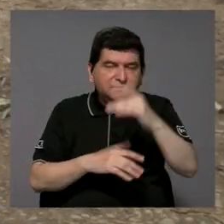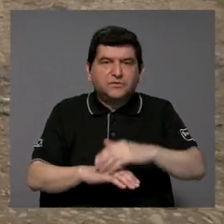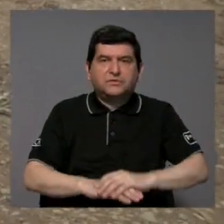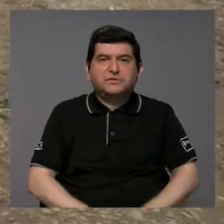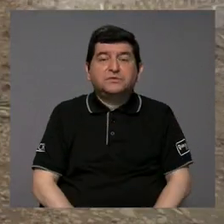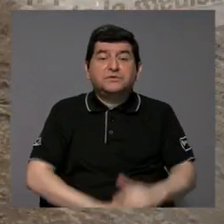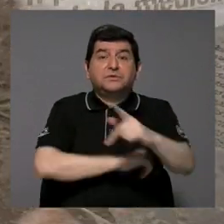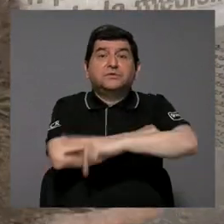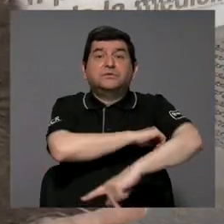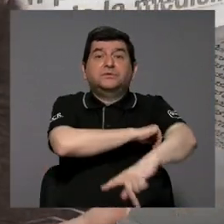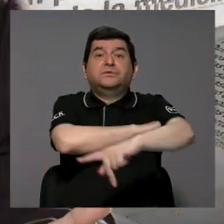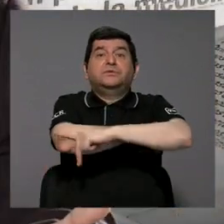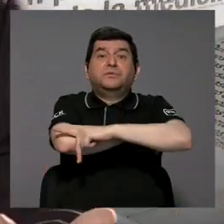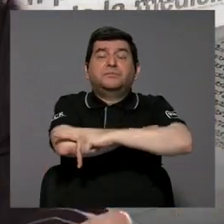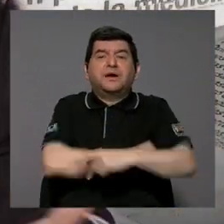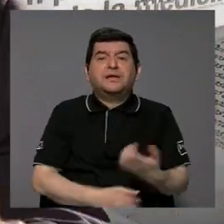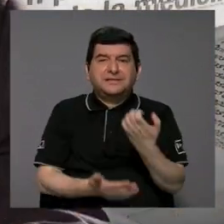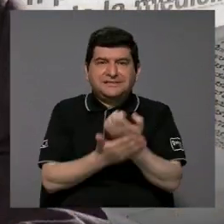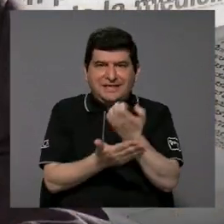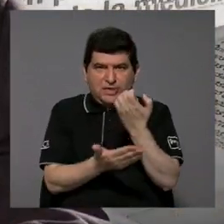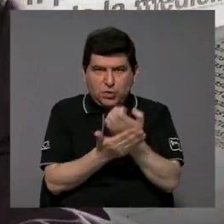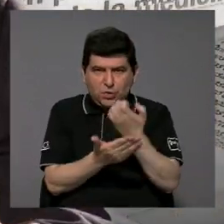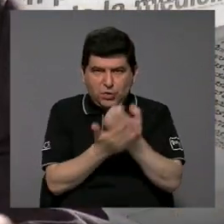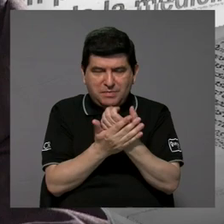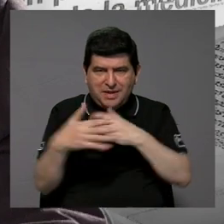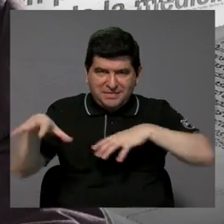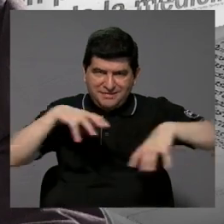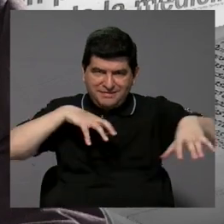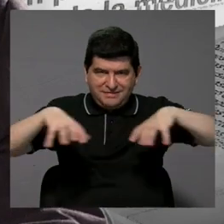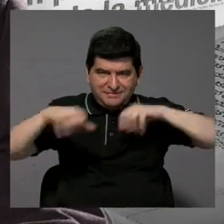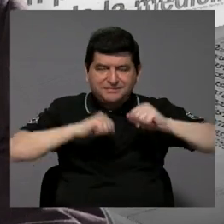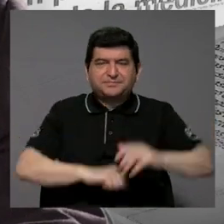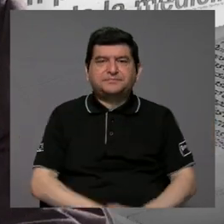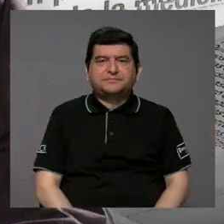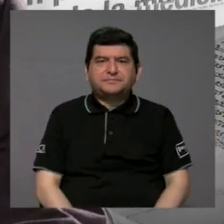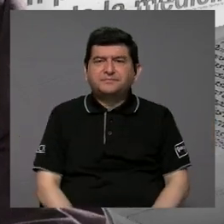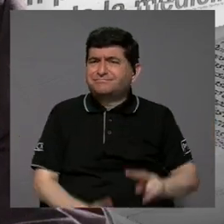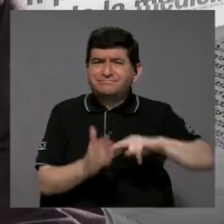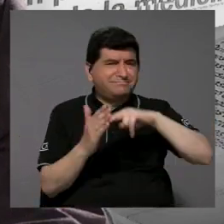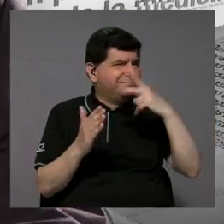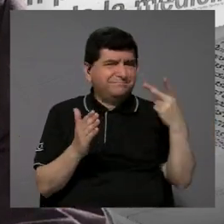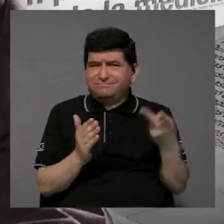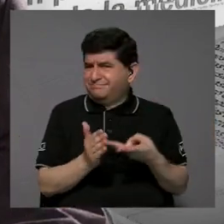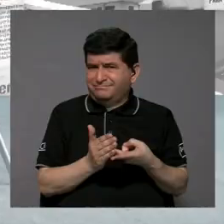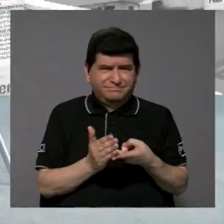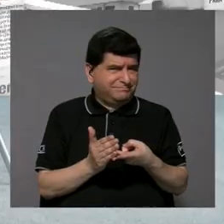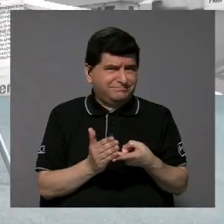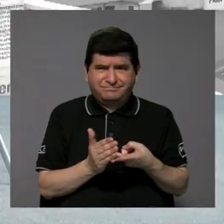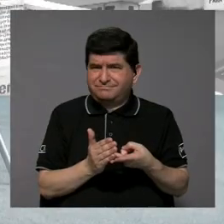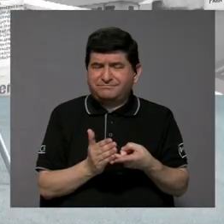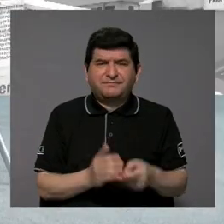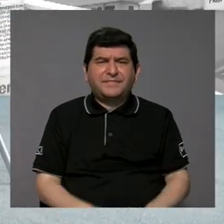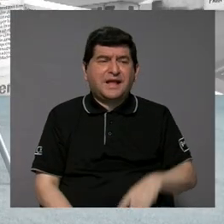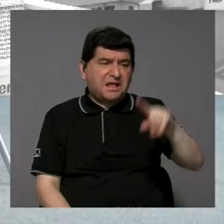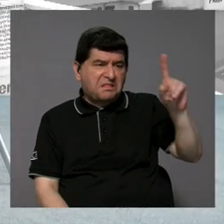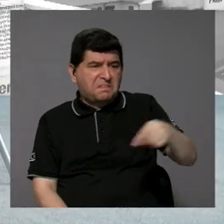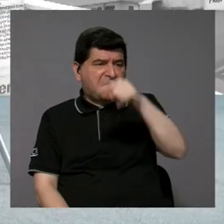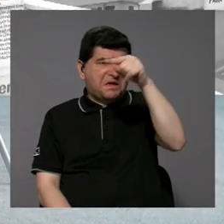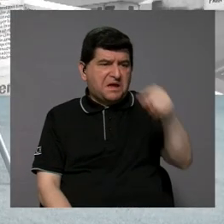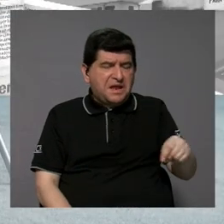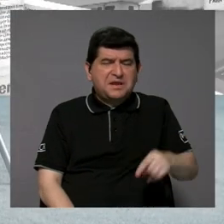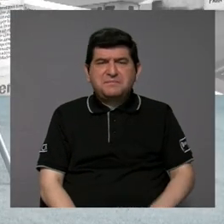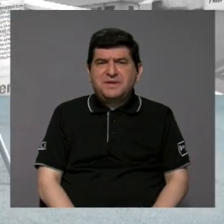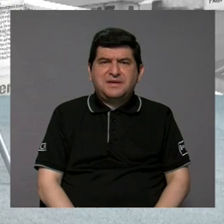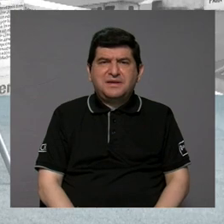Y un país económicamente activo también. O no se trata de eliminar